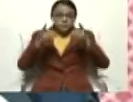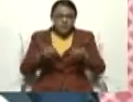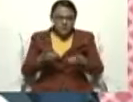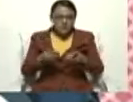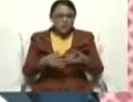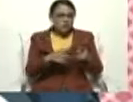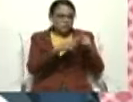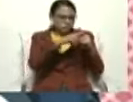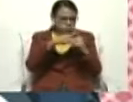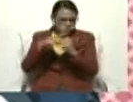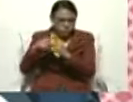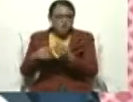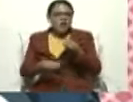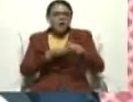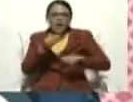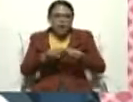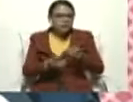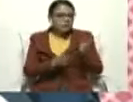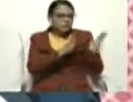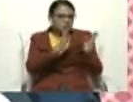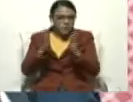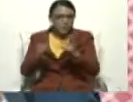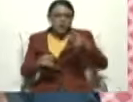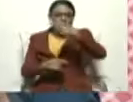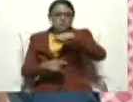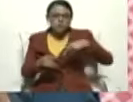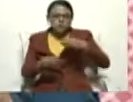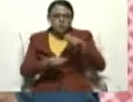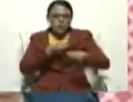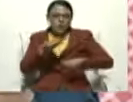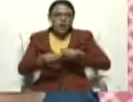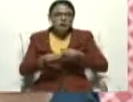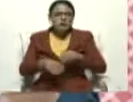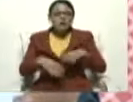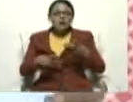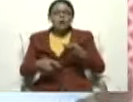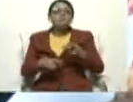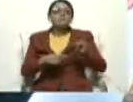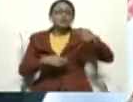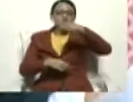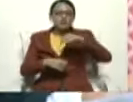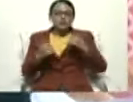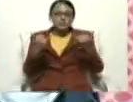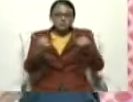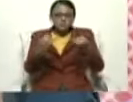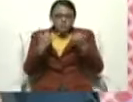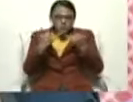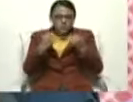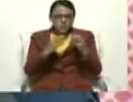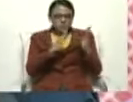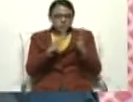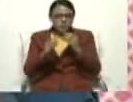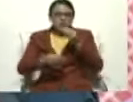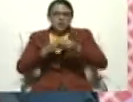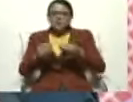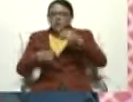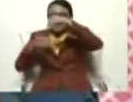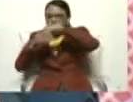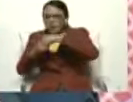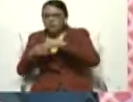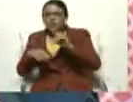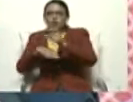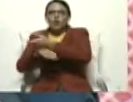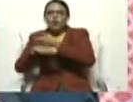Consejo Nacional Electoral se realiza en ejercicio de soberanía y en el caso